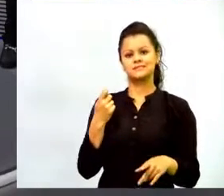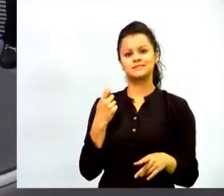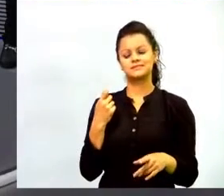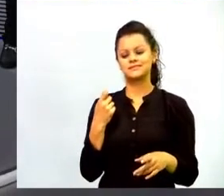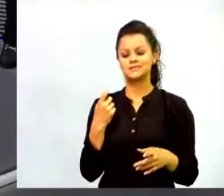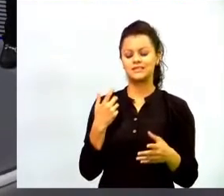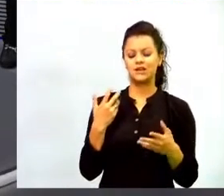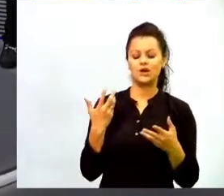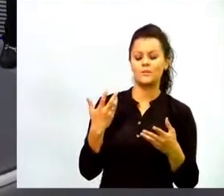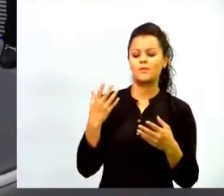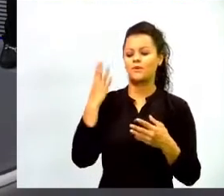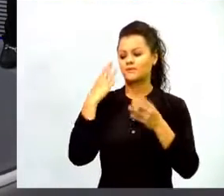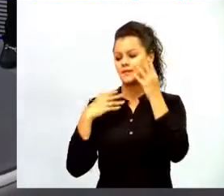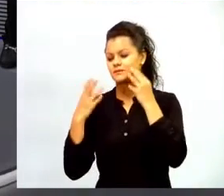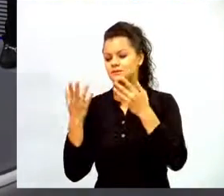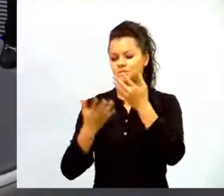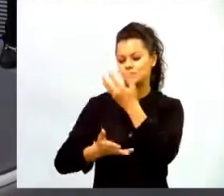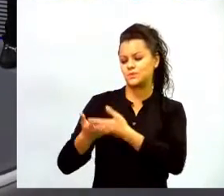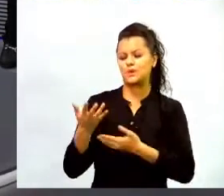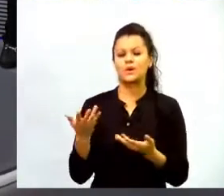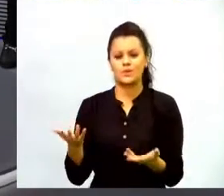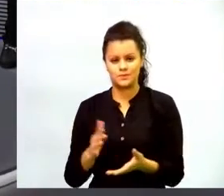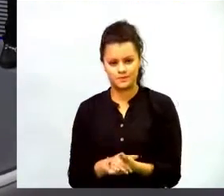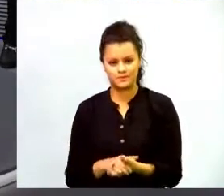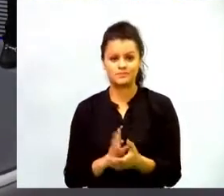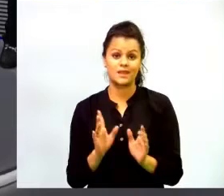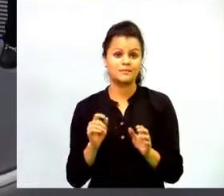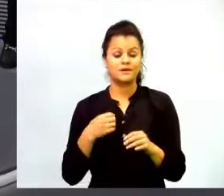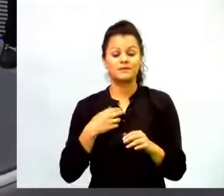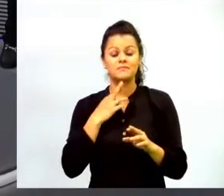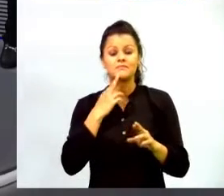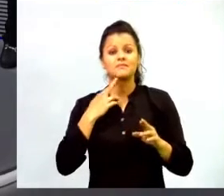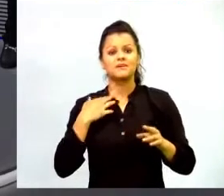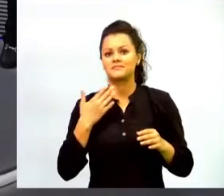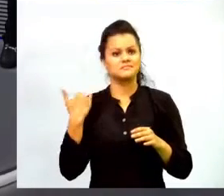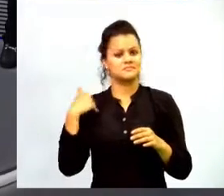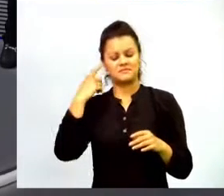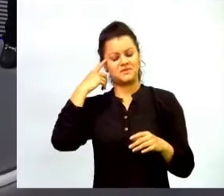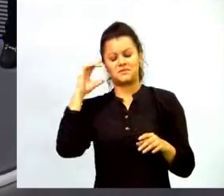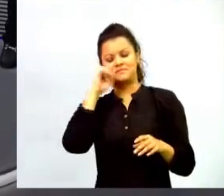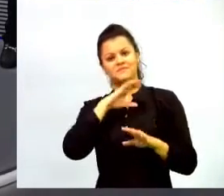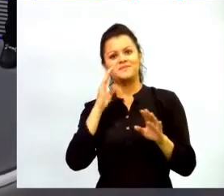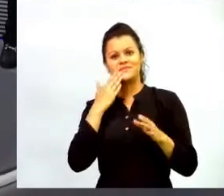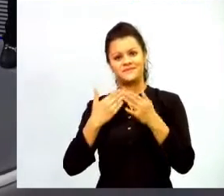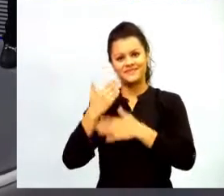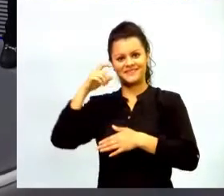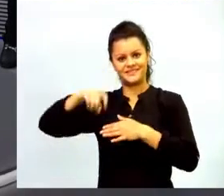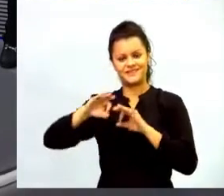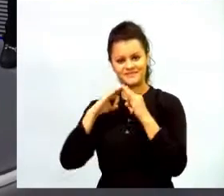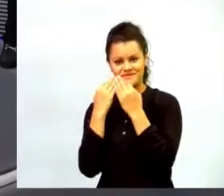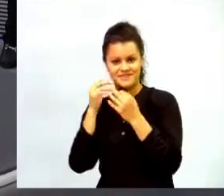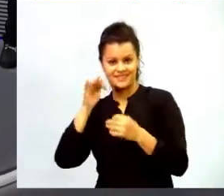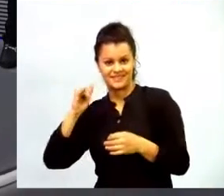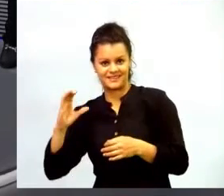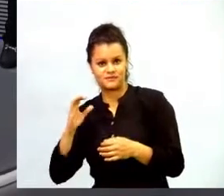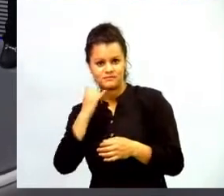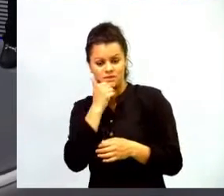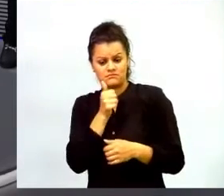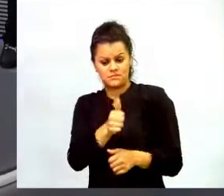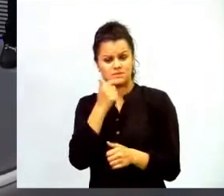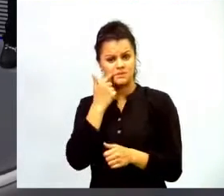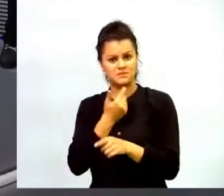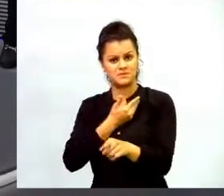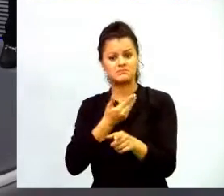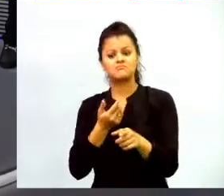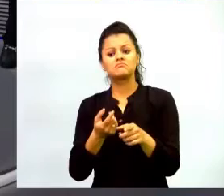intercambiar experiencias con un resultado que no habíamos esperado cuando empezamos la escuela de familia TIC entre los mismos padres de familia crearon